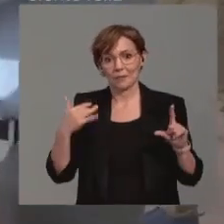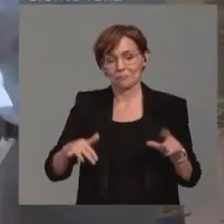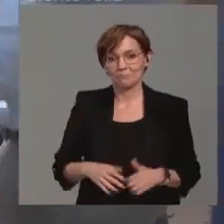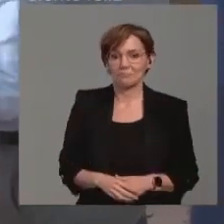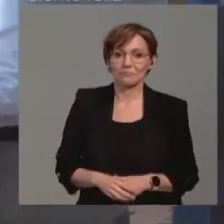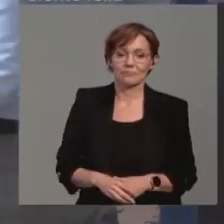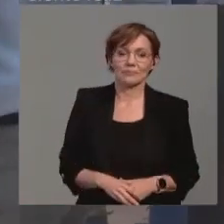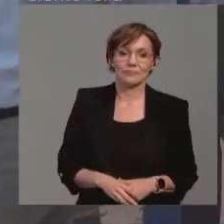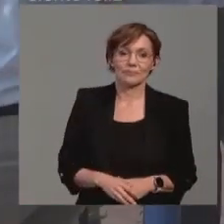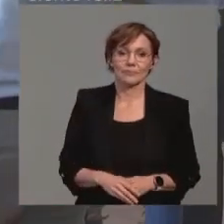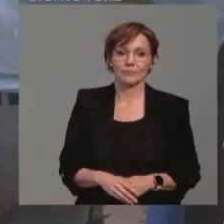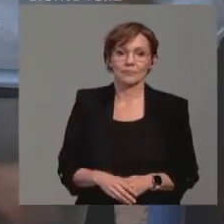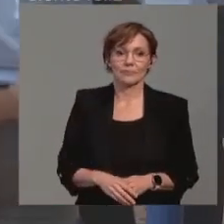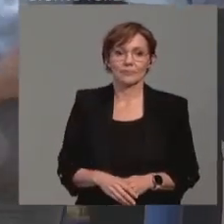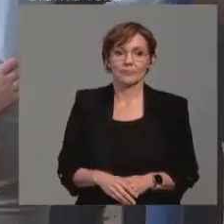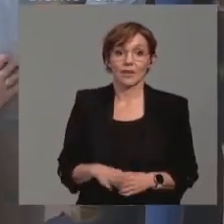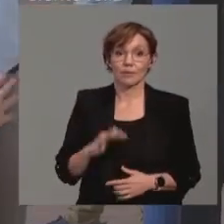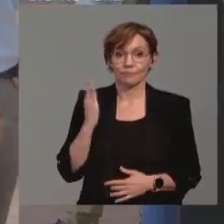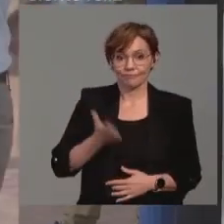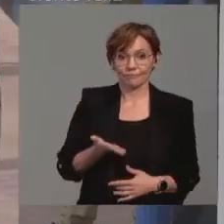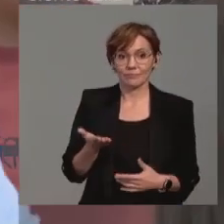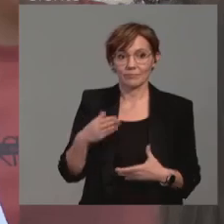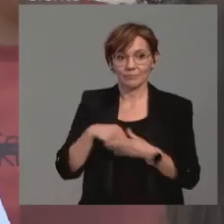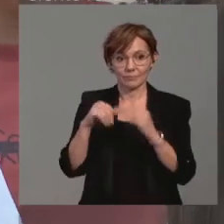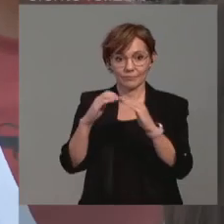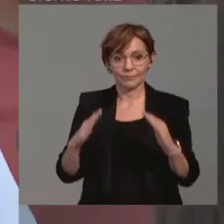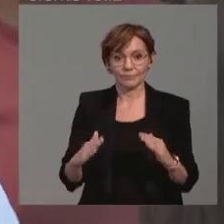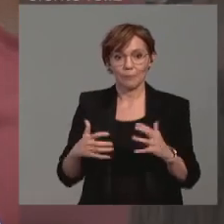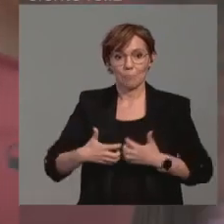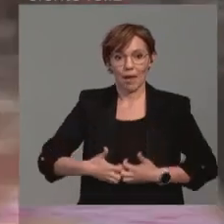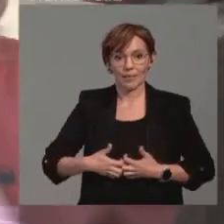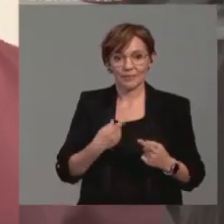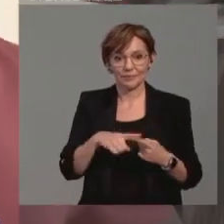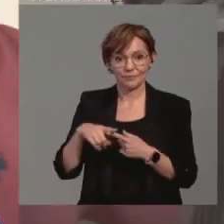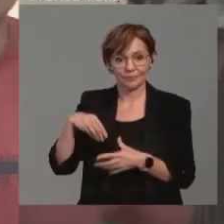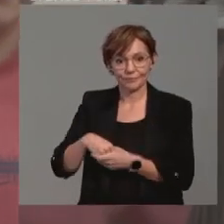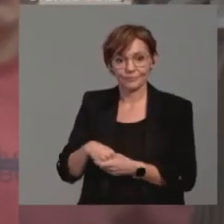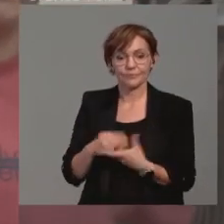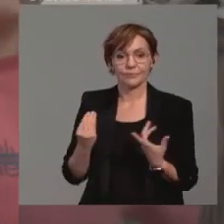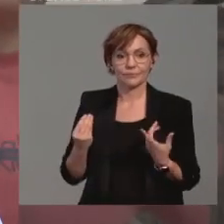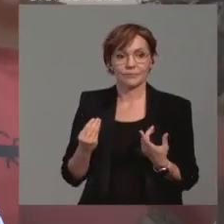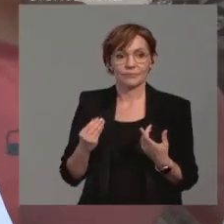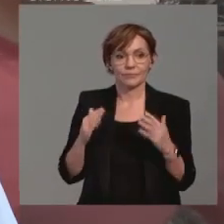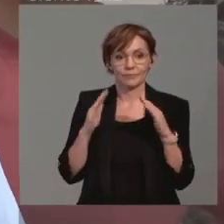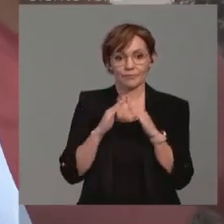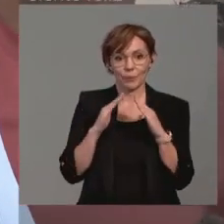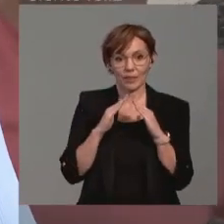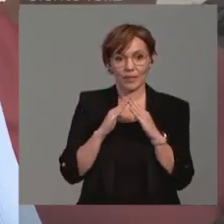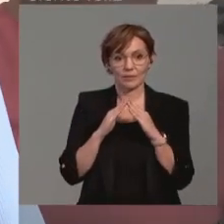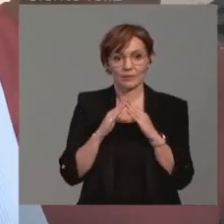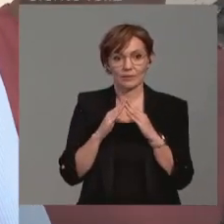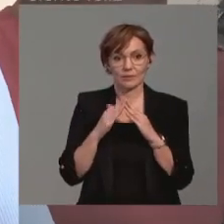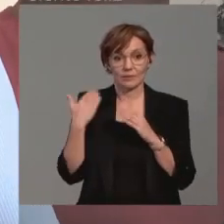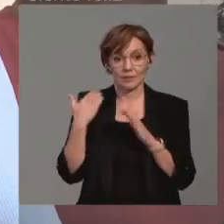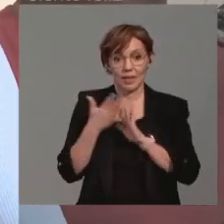perjuicio en cuanto a la vivienda se refiere a la maquinaria, a una serie de... O sea, la vivienda, que no estamos hablando ahora, hemos